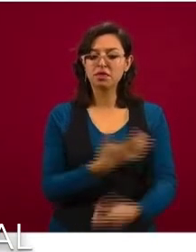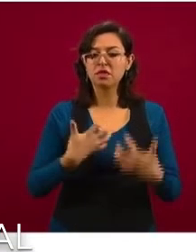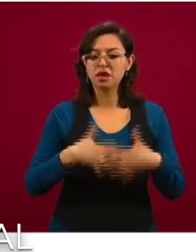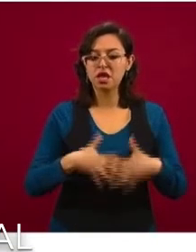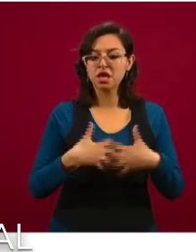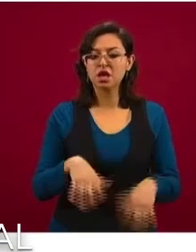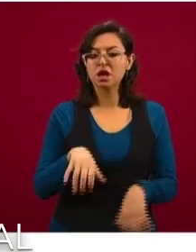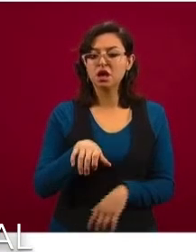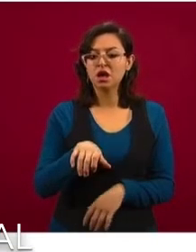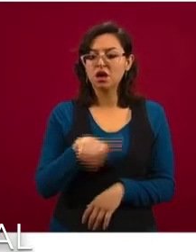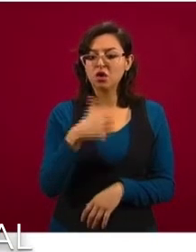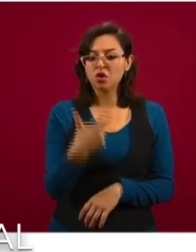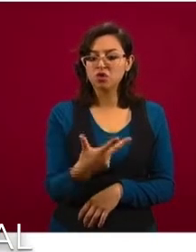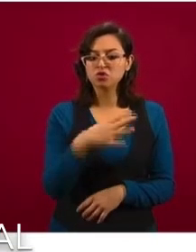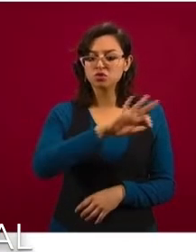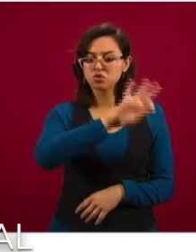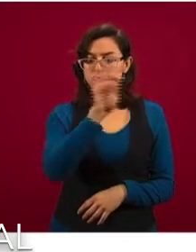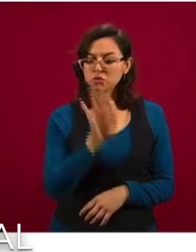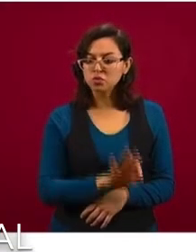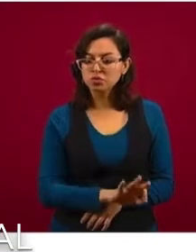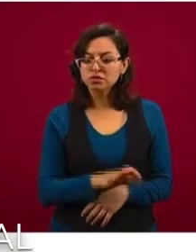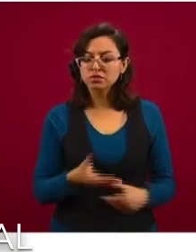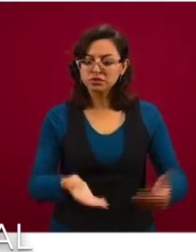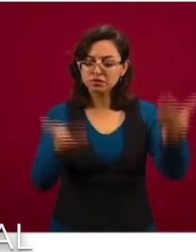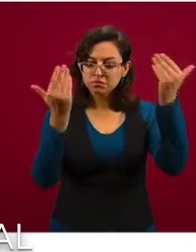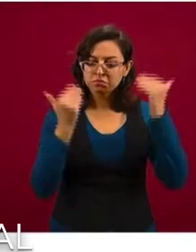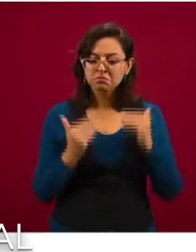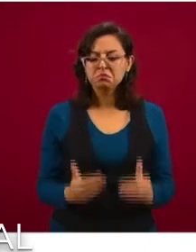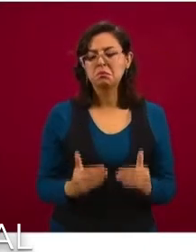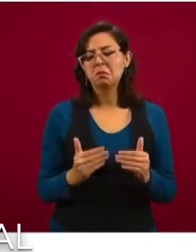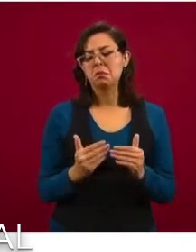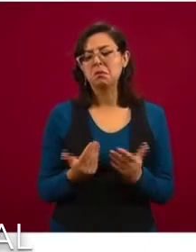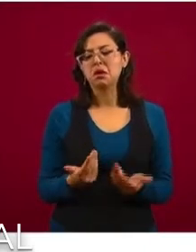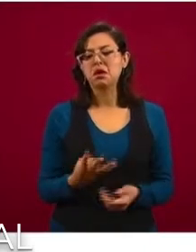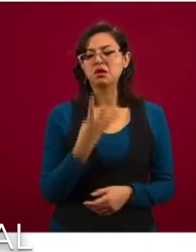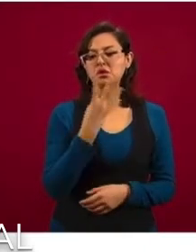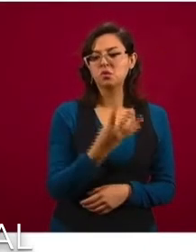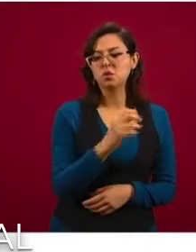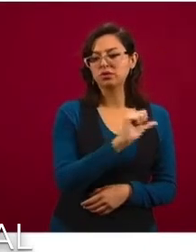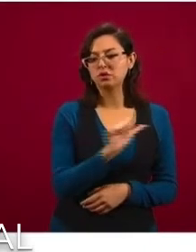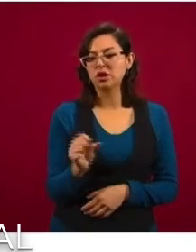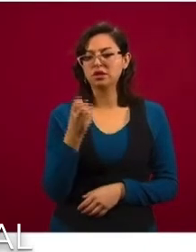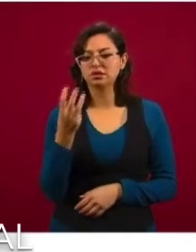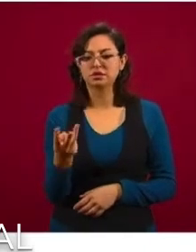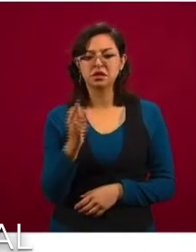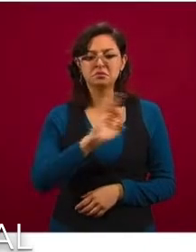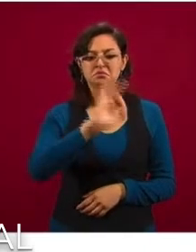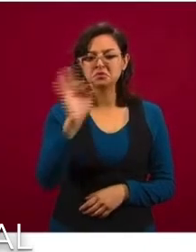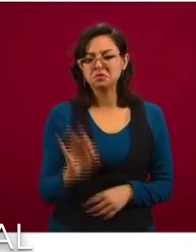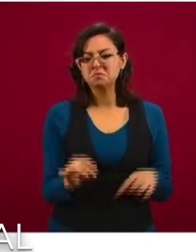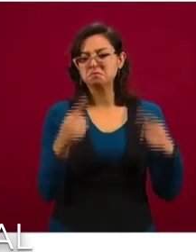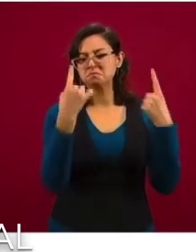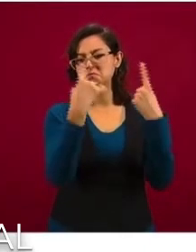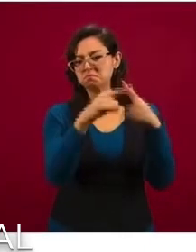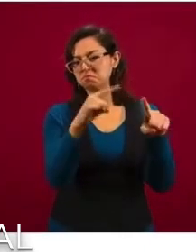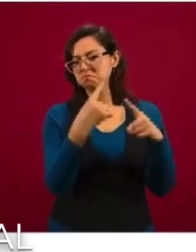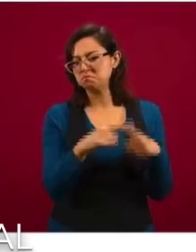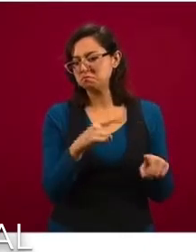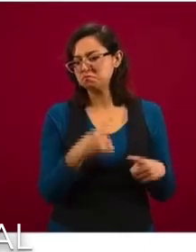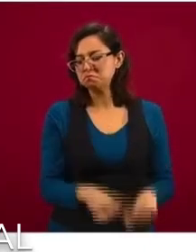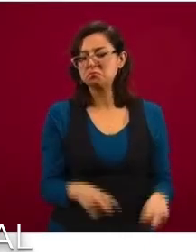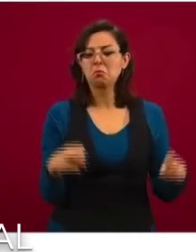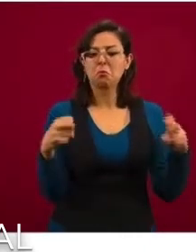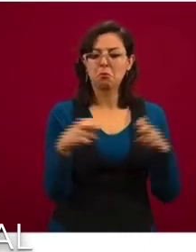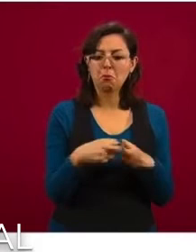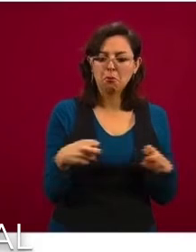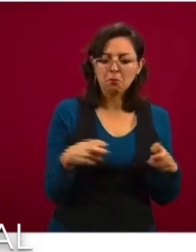8 por ciento. Y luego nos vamos a porcentajes más pequeños, del 4 al 3 por ciento, en diferente fabricación de productos de